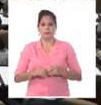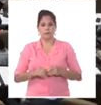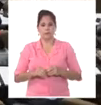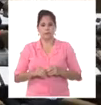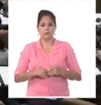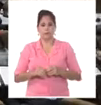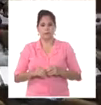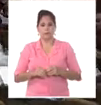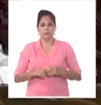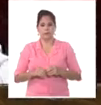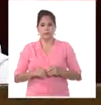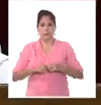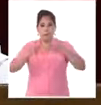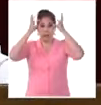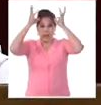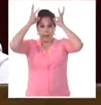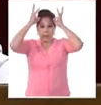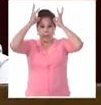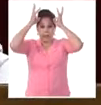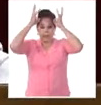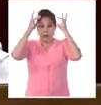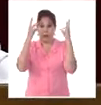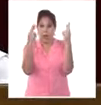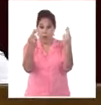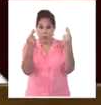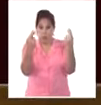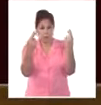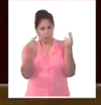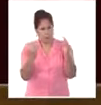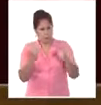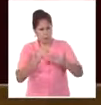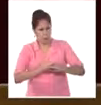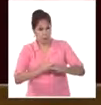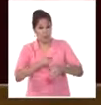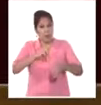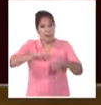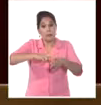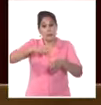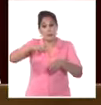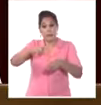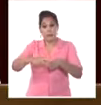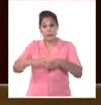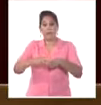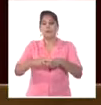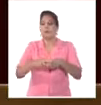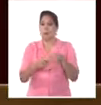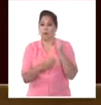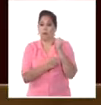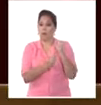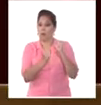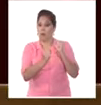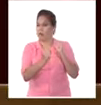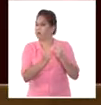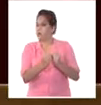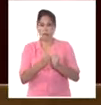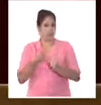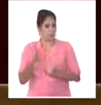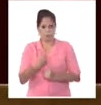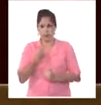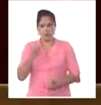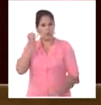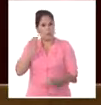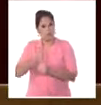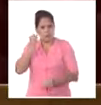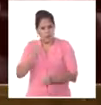Ni reyes, ni multimillonarios, ni representantes de una oligarquía, los trabajadores cubanos.